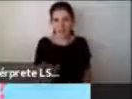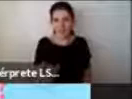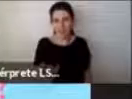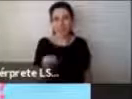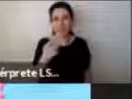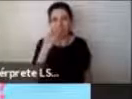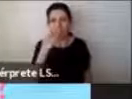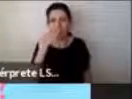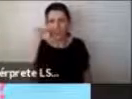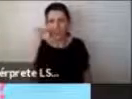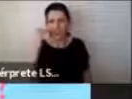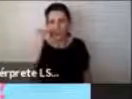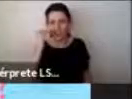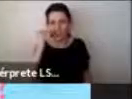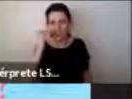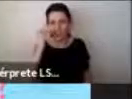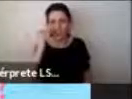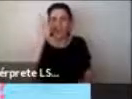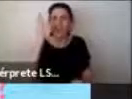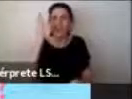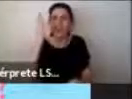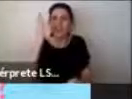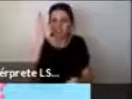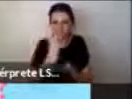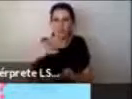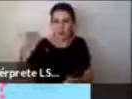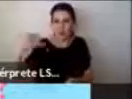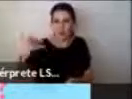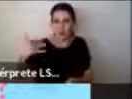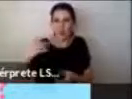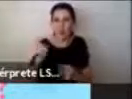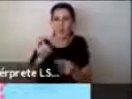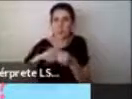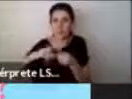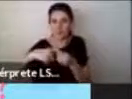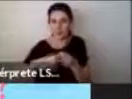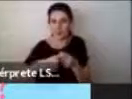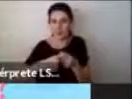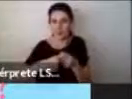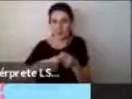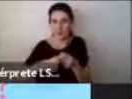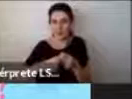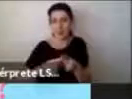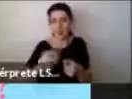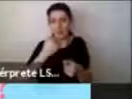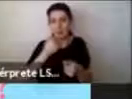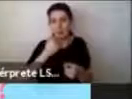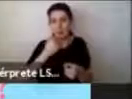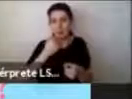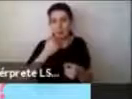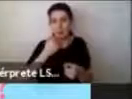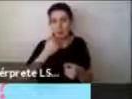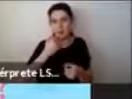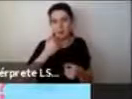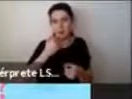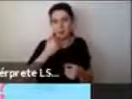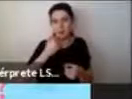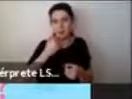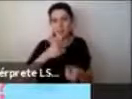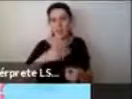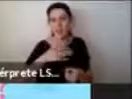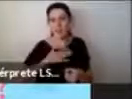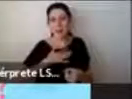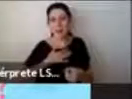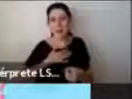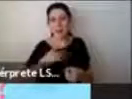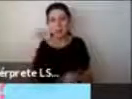también esperábamos y esperamos que el diálogo que se genera entre el niño el cuento y